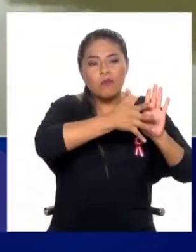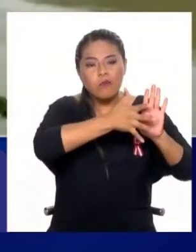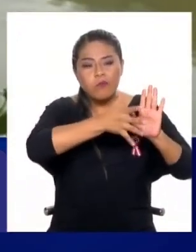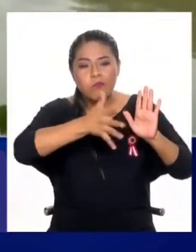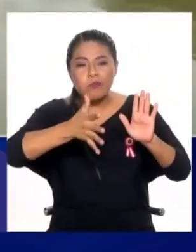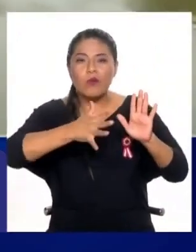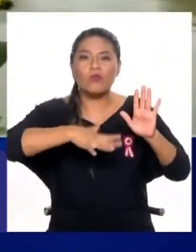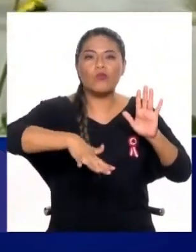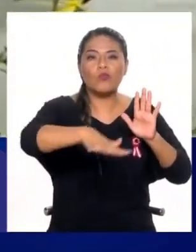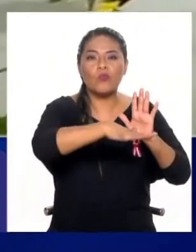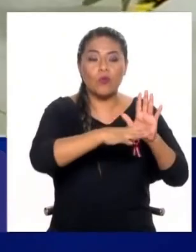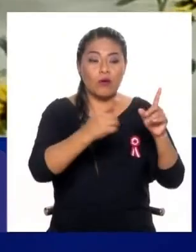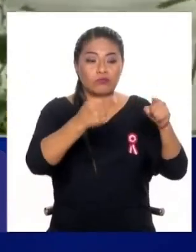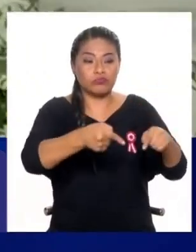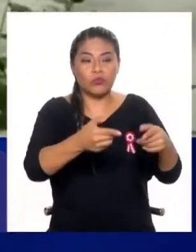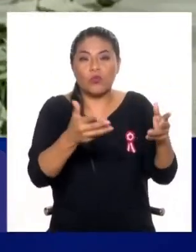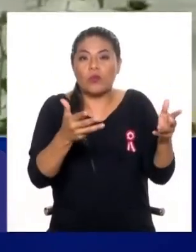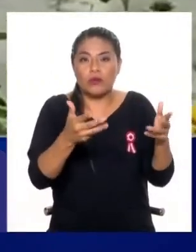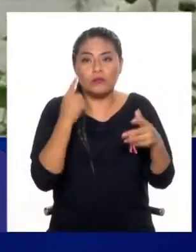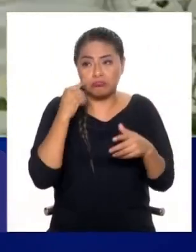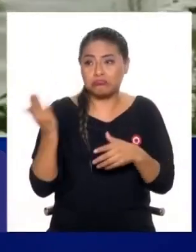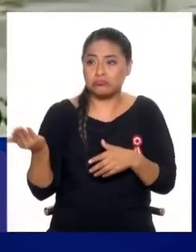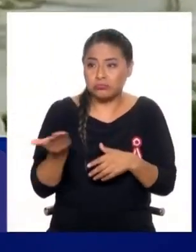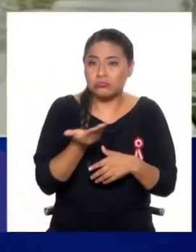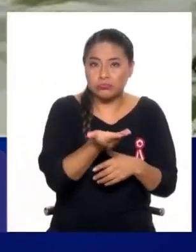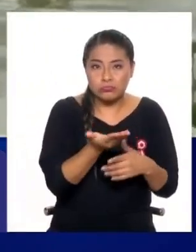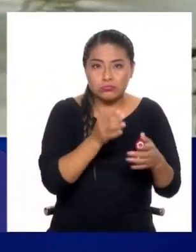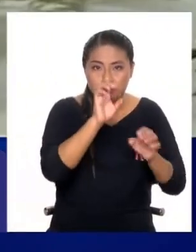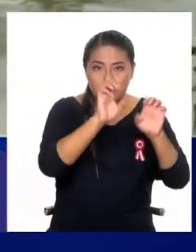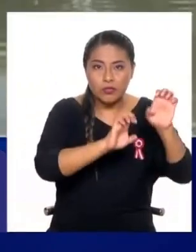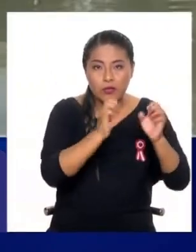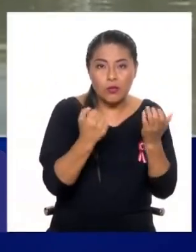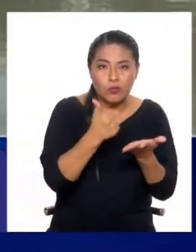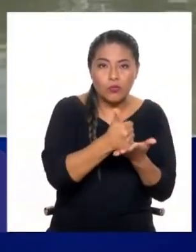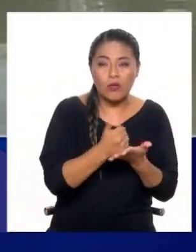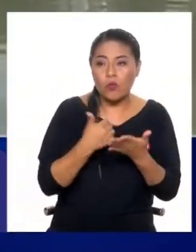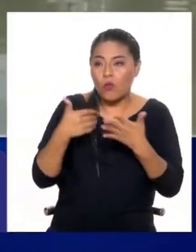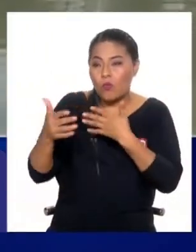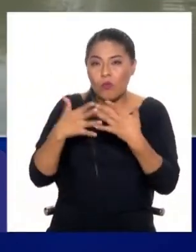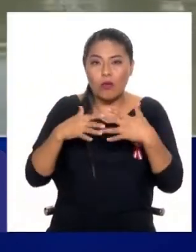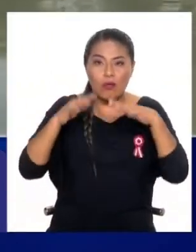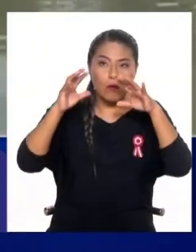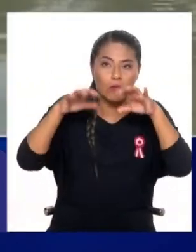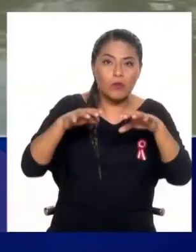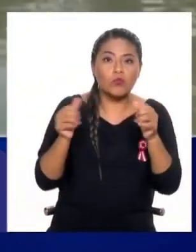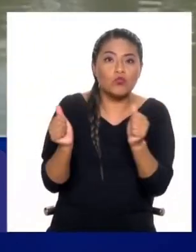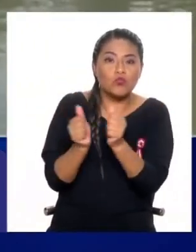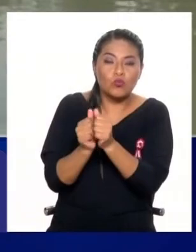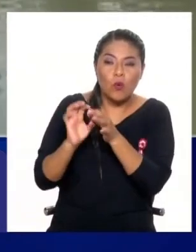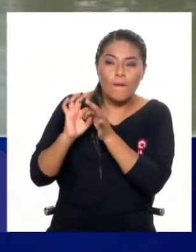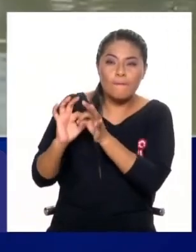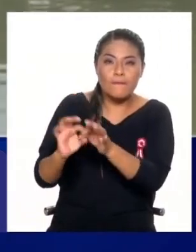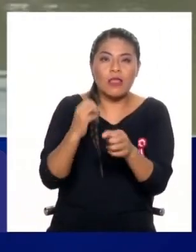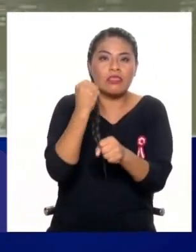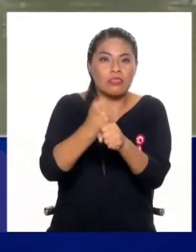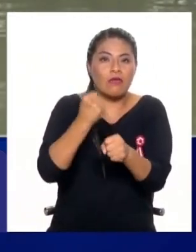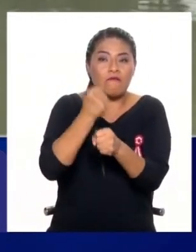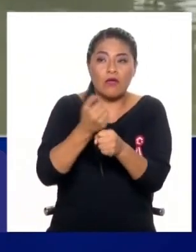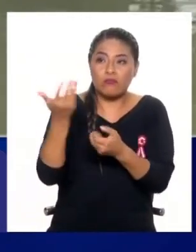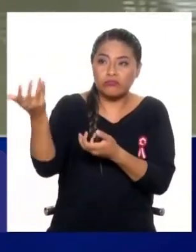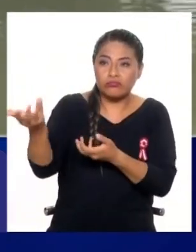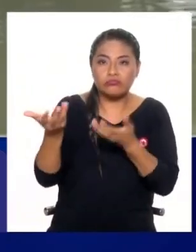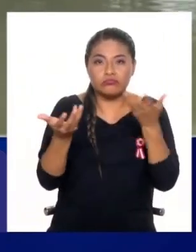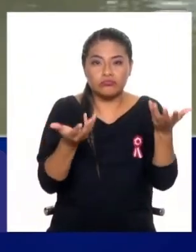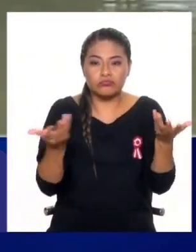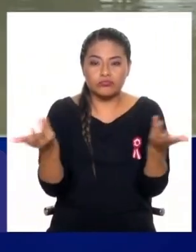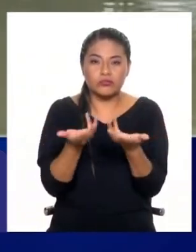de afectación, cualquiera que sea el evento natural, y trabajar conjuntamente con las autoridades locales para